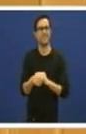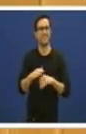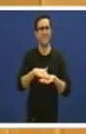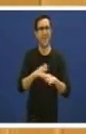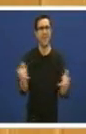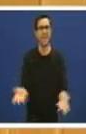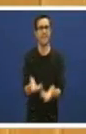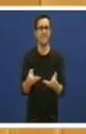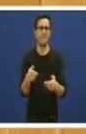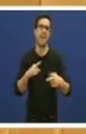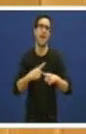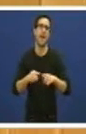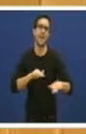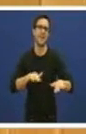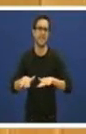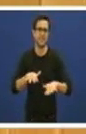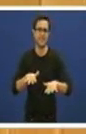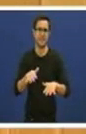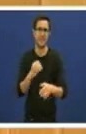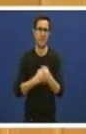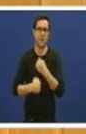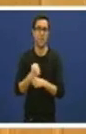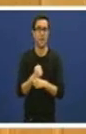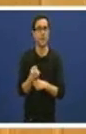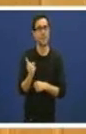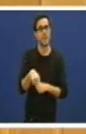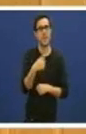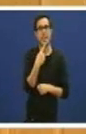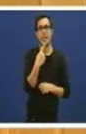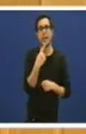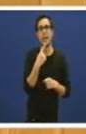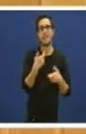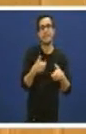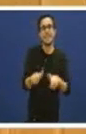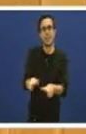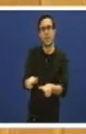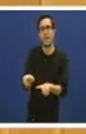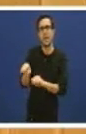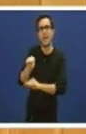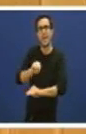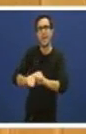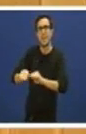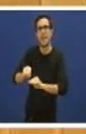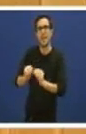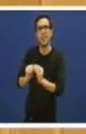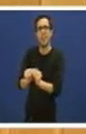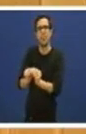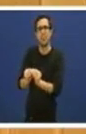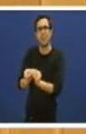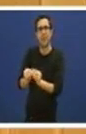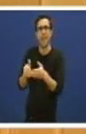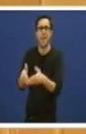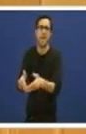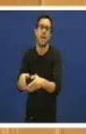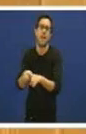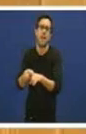Tamén afirma que o seu setor da reparación naval non se atopa en crise. O seu setor da reparación, outro dos